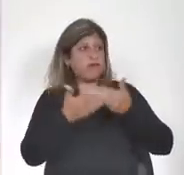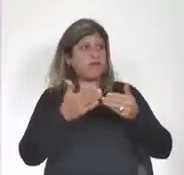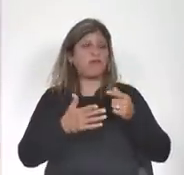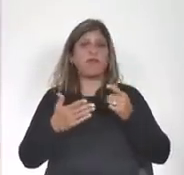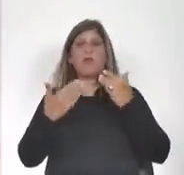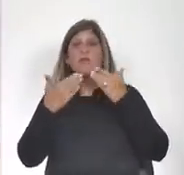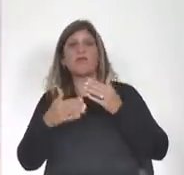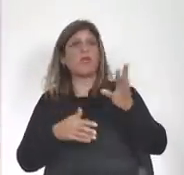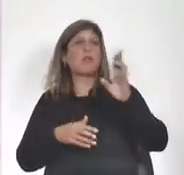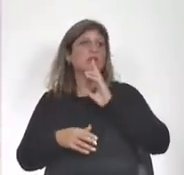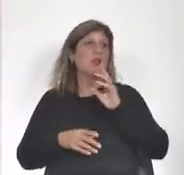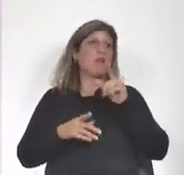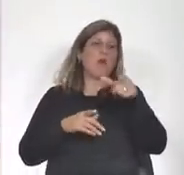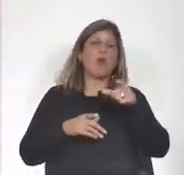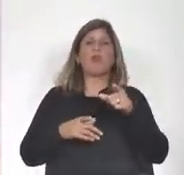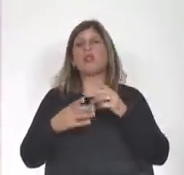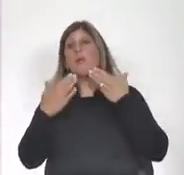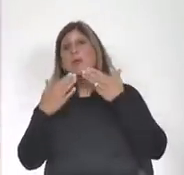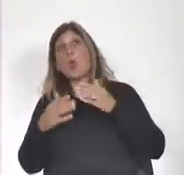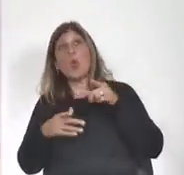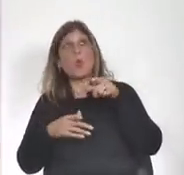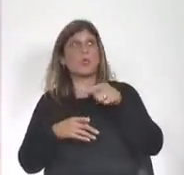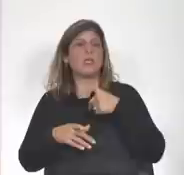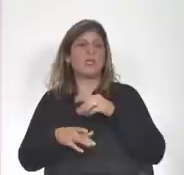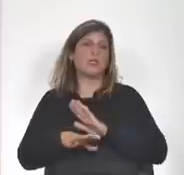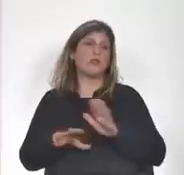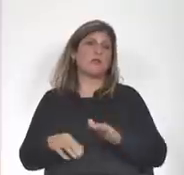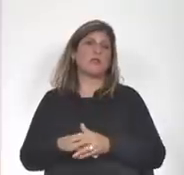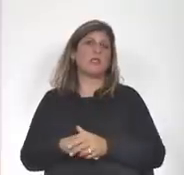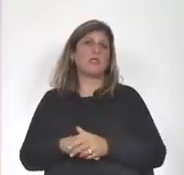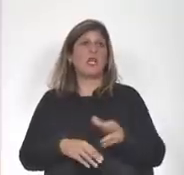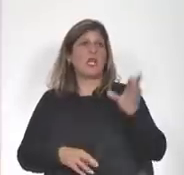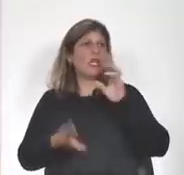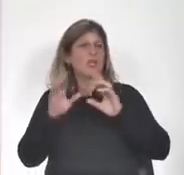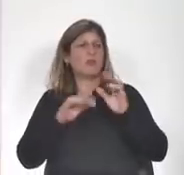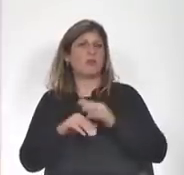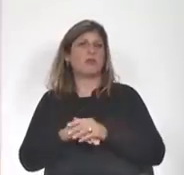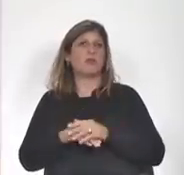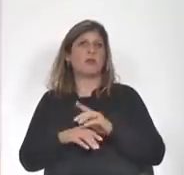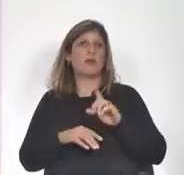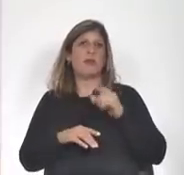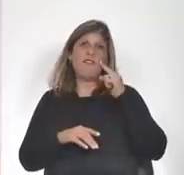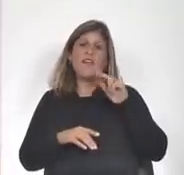quién dice lo más efectista para ver dónde puede salir.